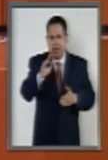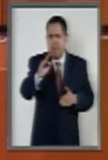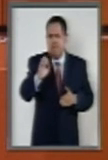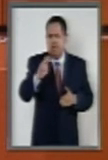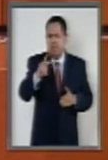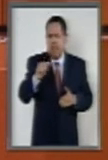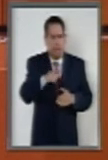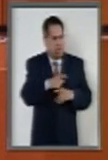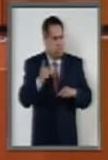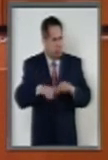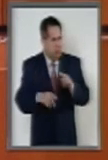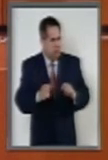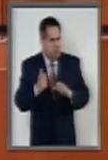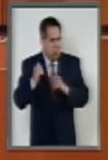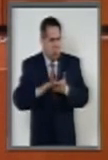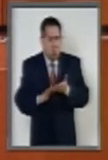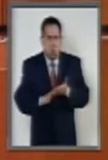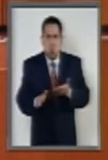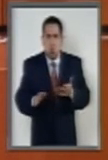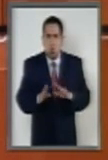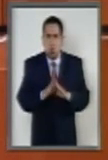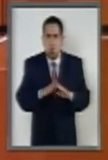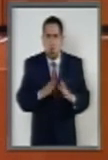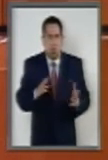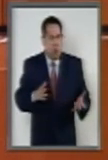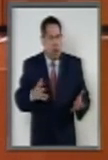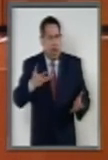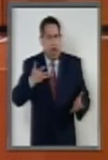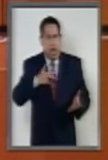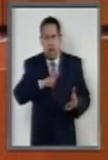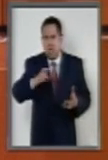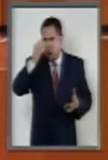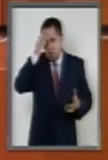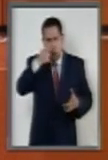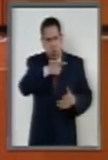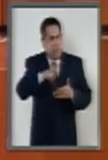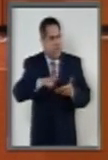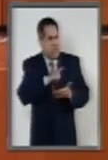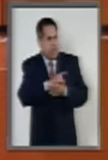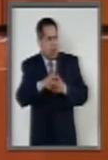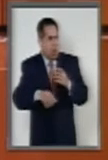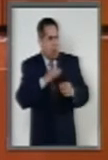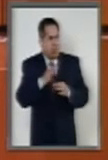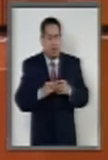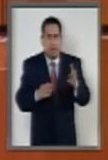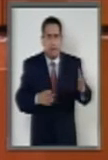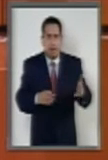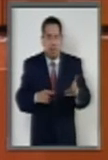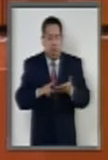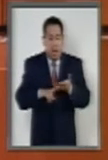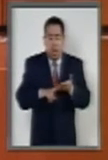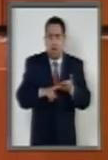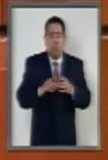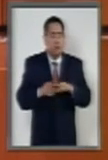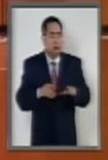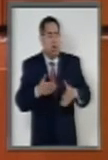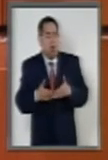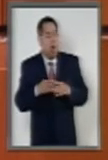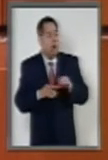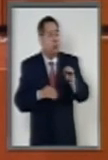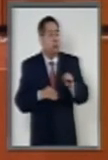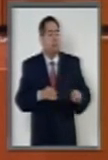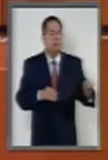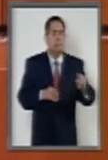como una instancia reconocida a nivel de ley orgánica y la mantenga, como está hoy,